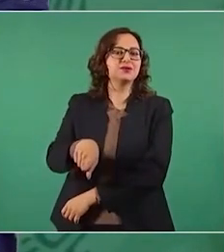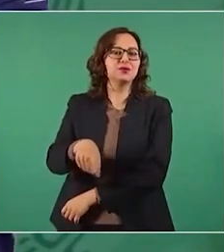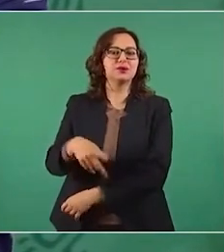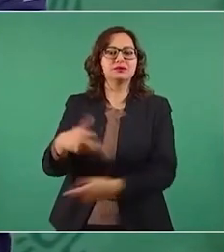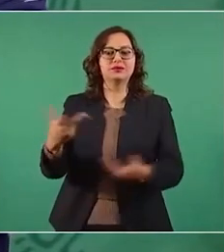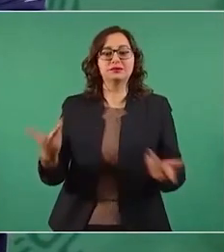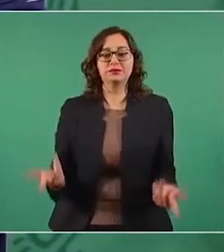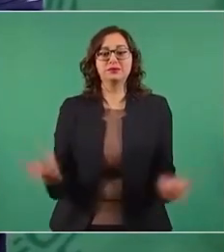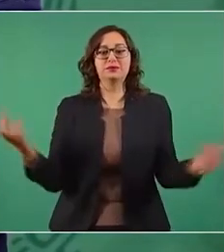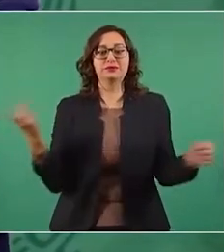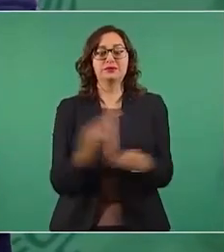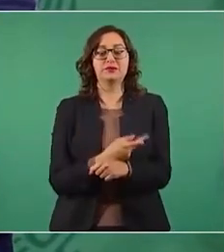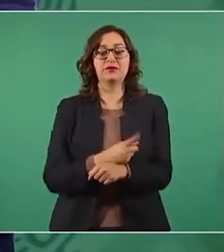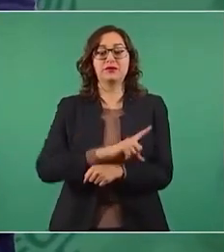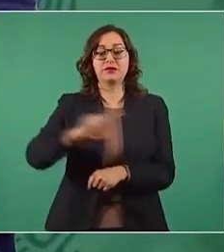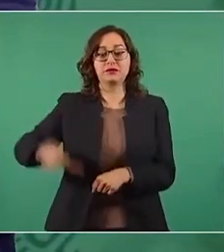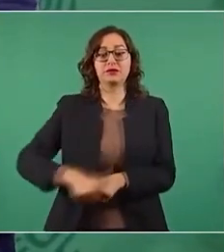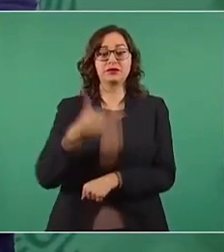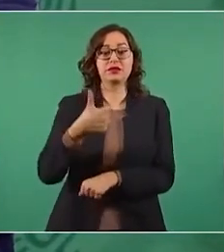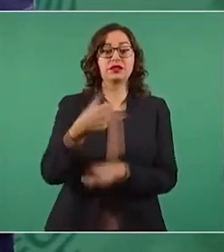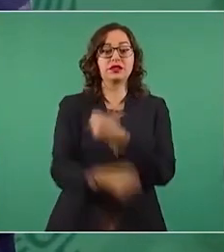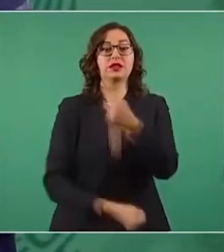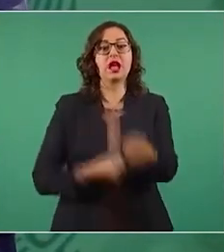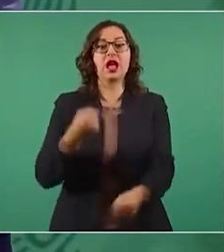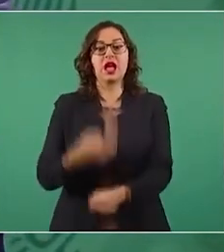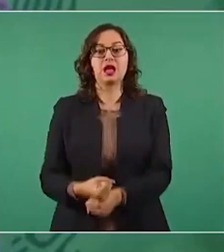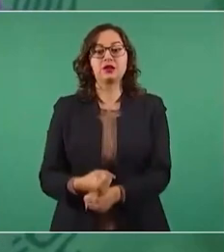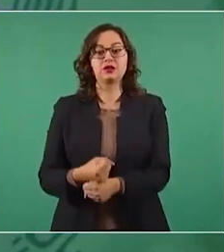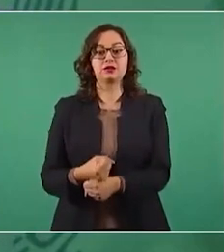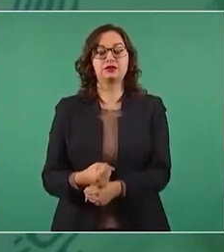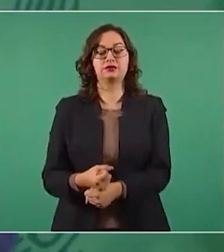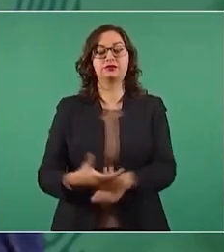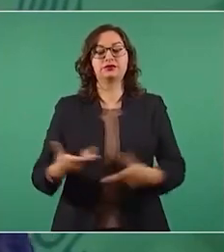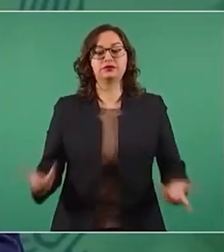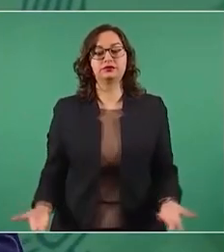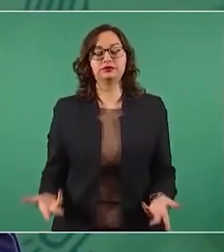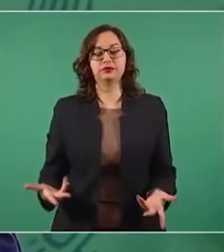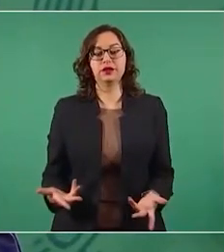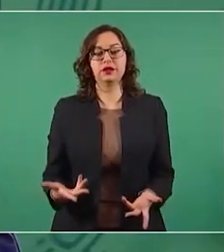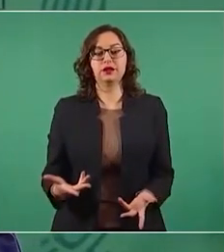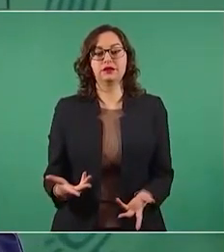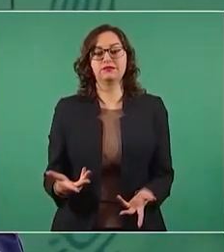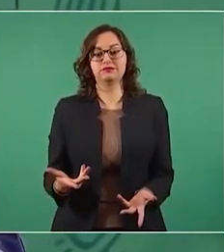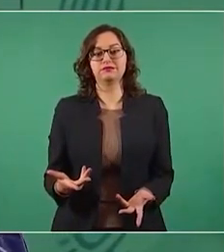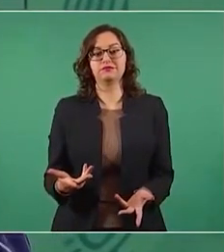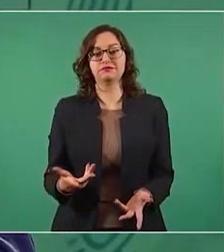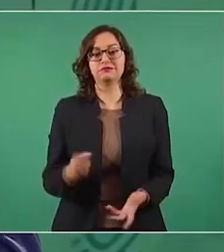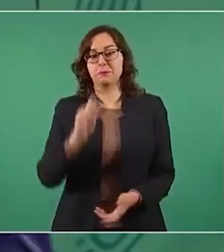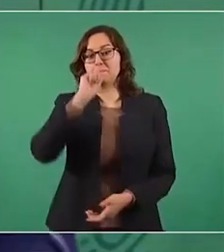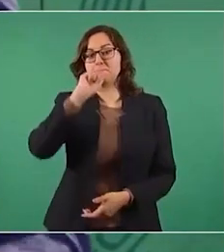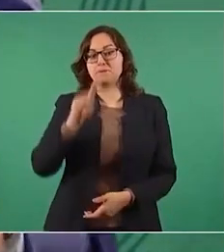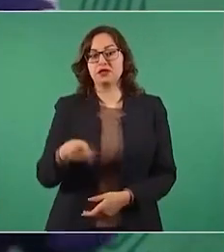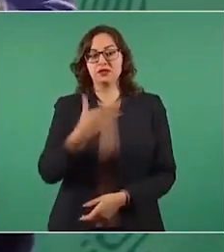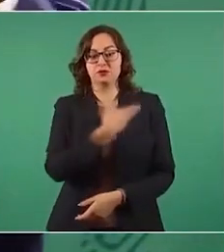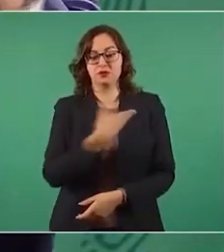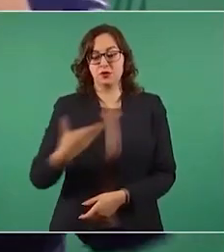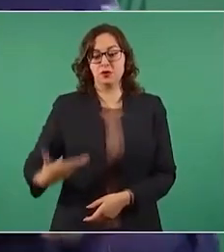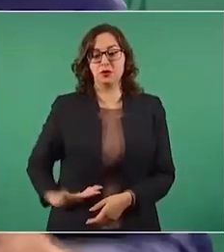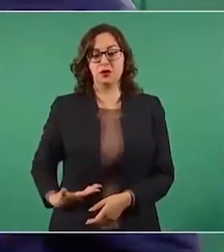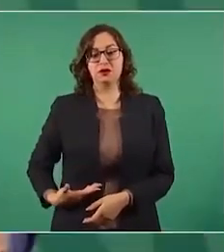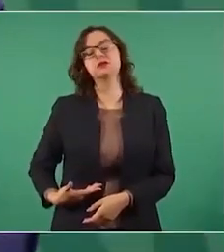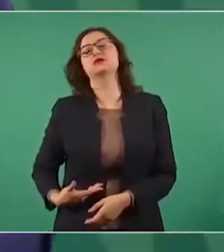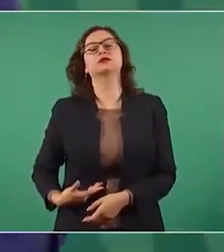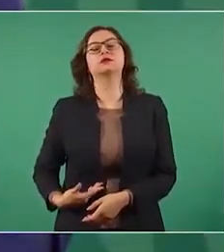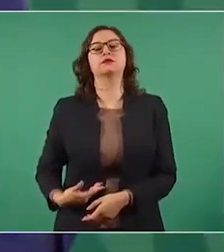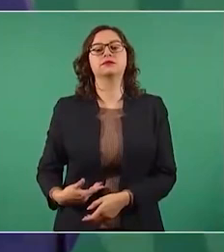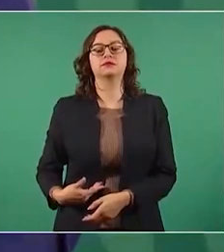Tan es así que a los seis años el mismo presidente que llega impulsado por el movimiento